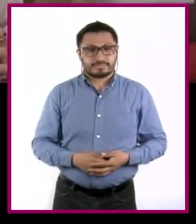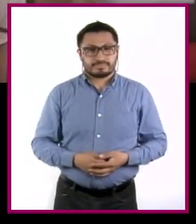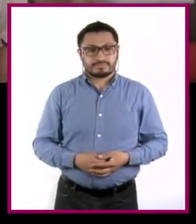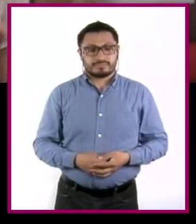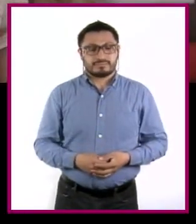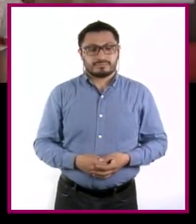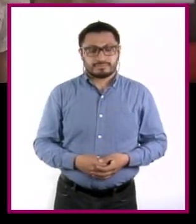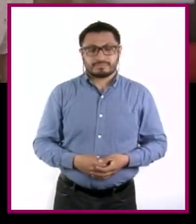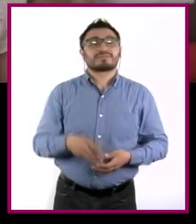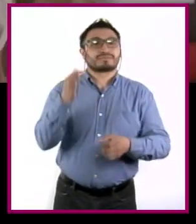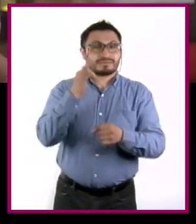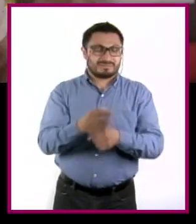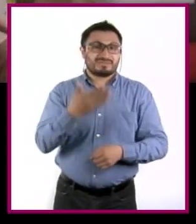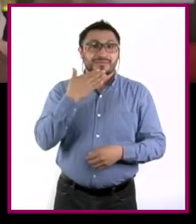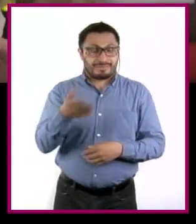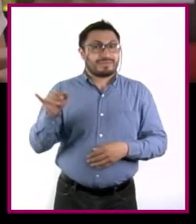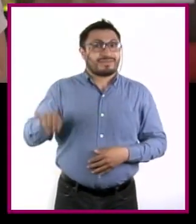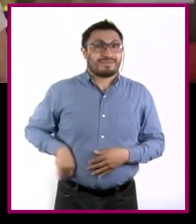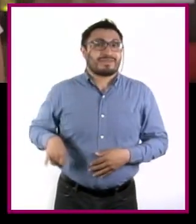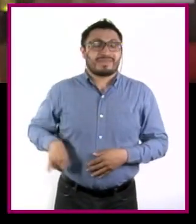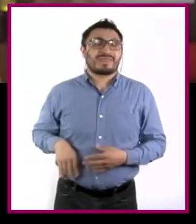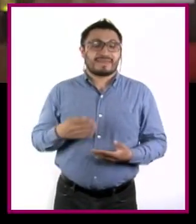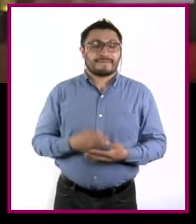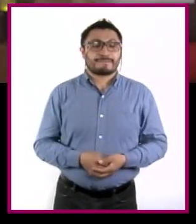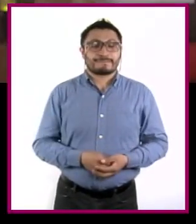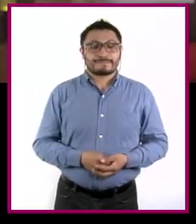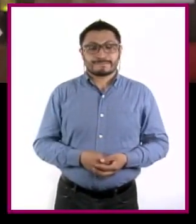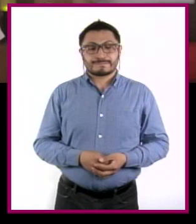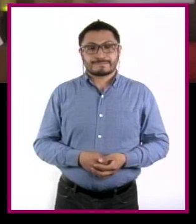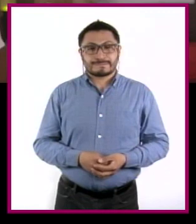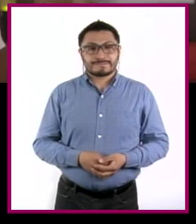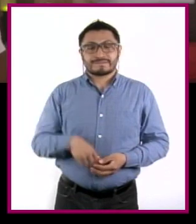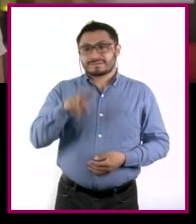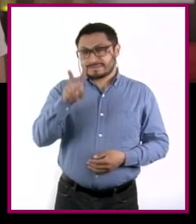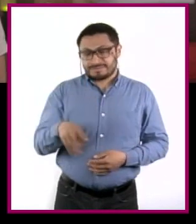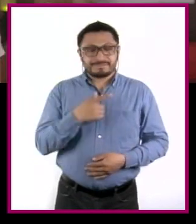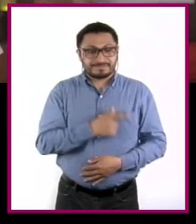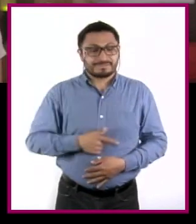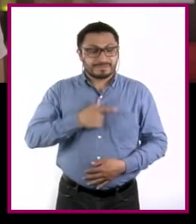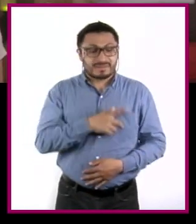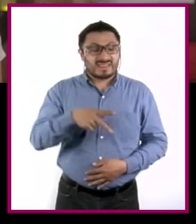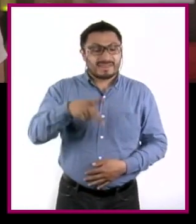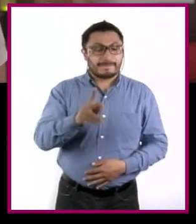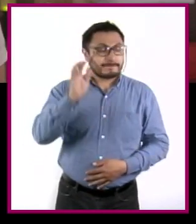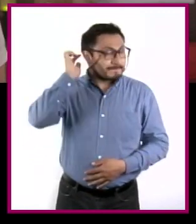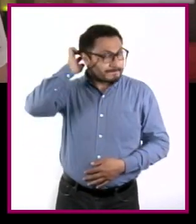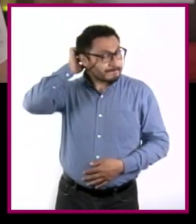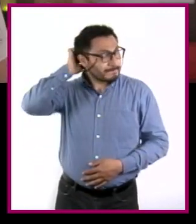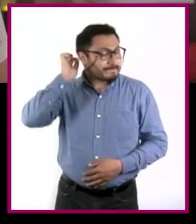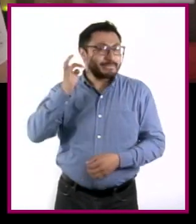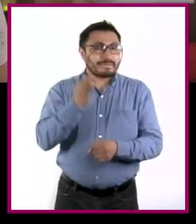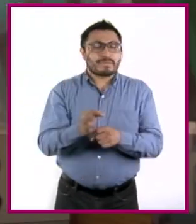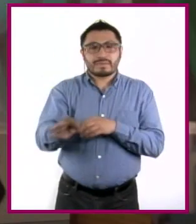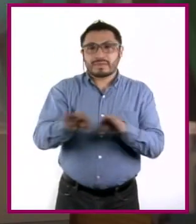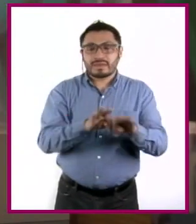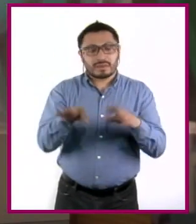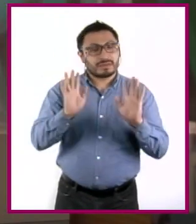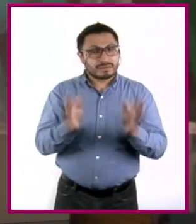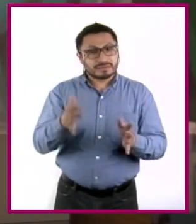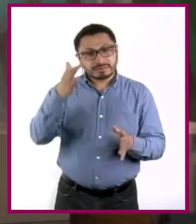Ahora sí nos quedó súper intrigosa la intro. Sí, estuvo buena. Pero, a ver, ya hay que poner manos a la obra.